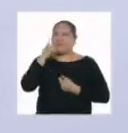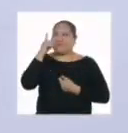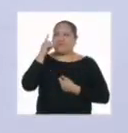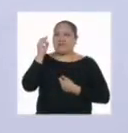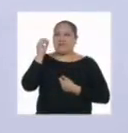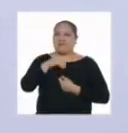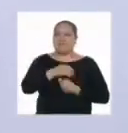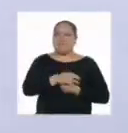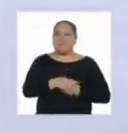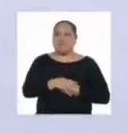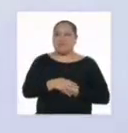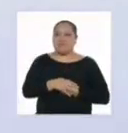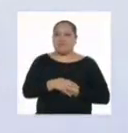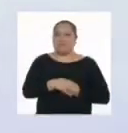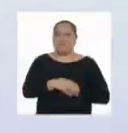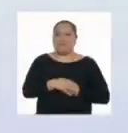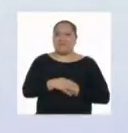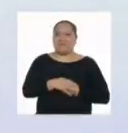una gota más.